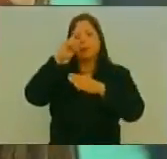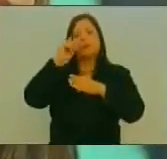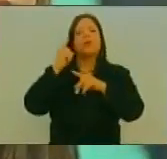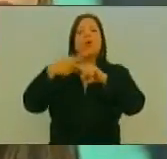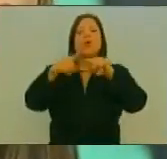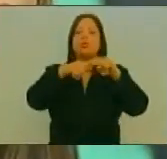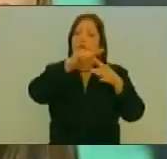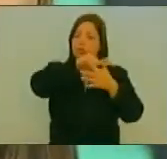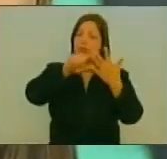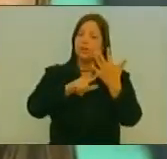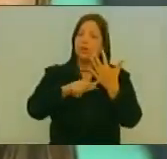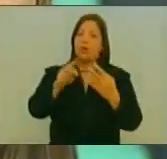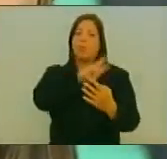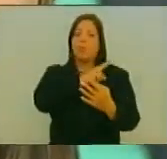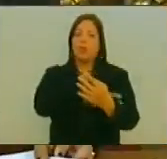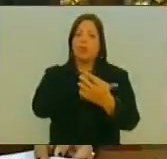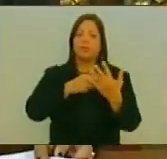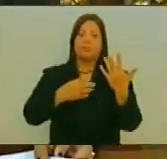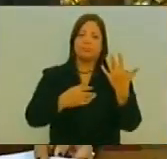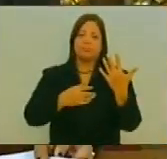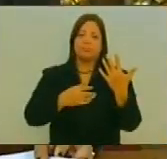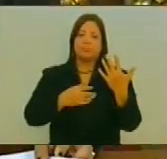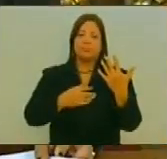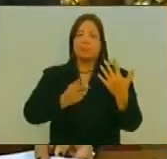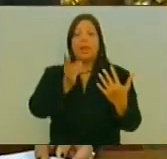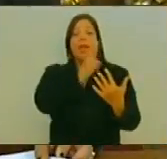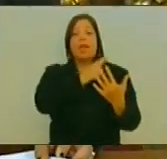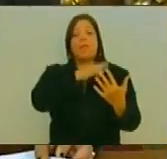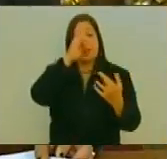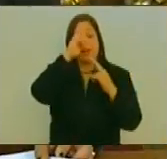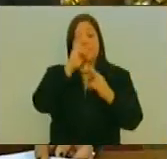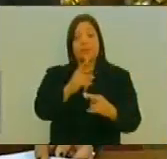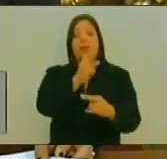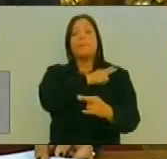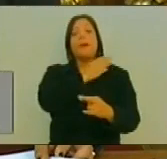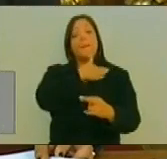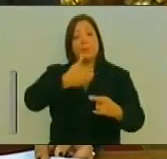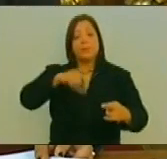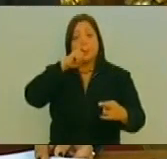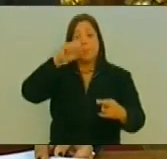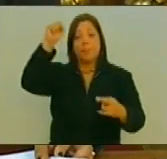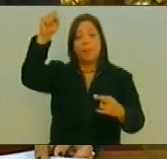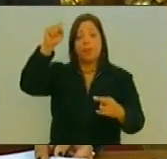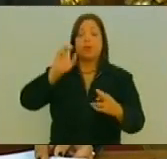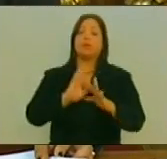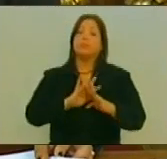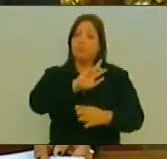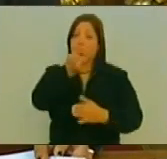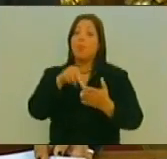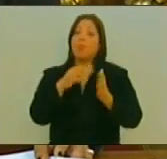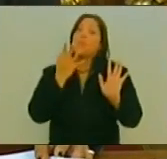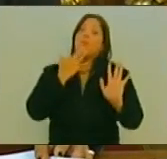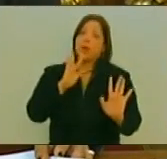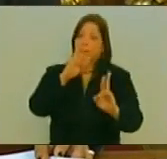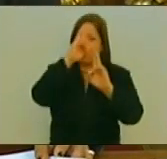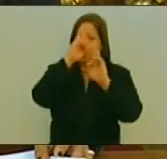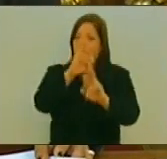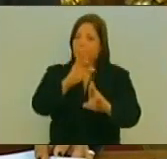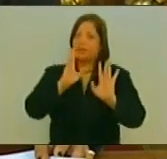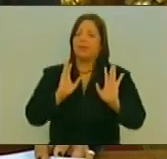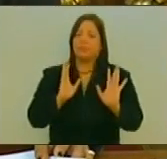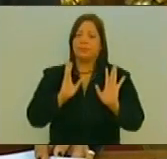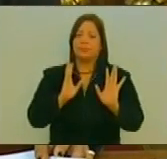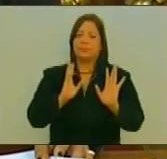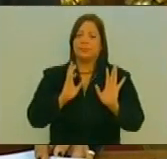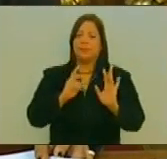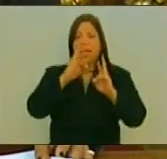En el hecho Del reconocimiento Del jefe de Estado Y presidente De la República Bolivariana De Venezuela Nicolás